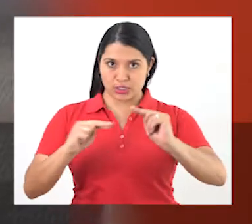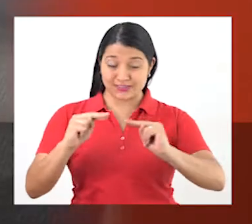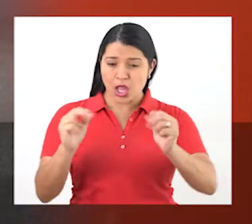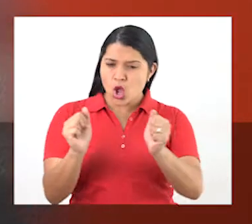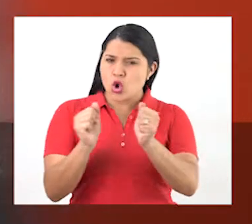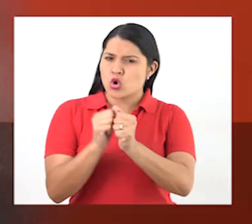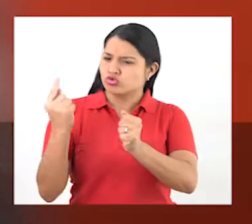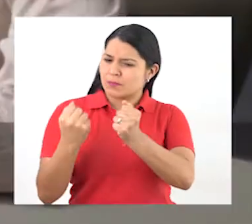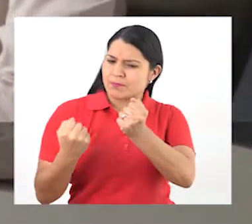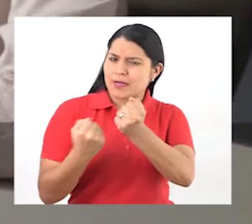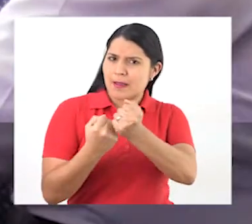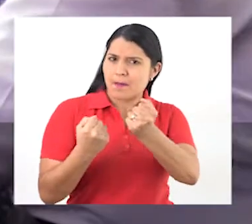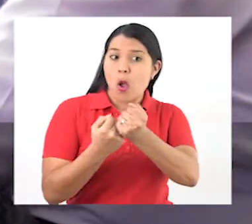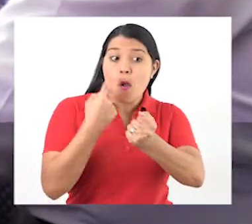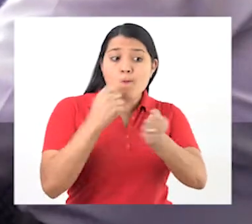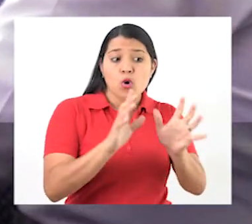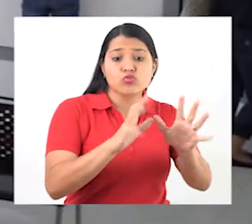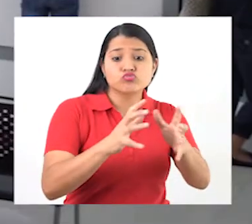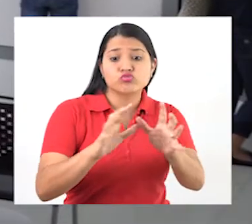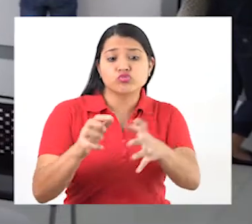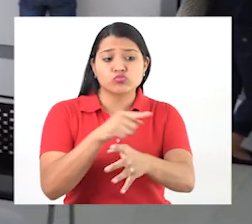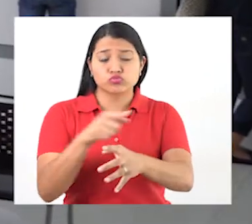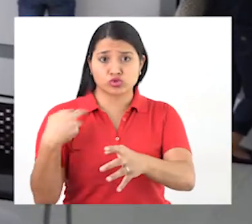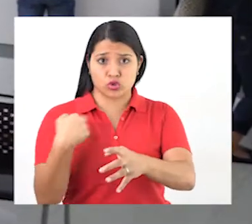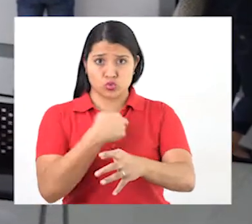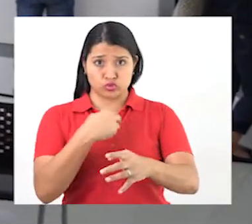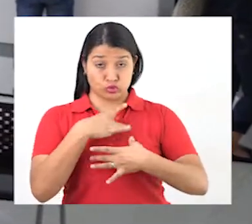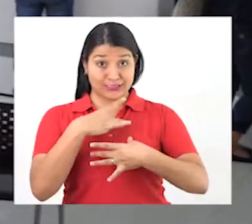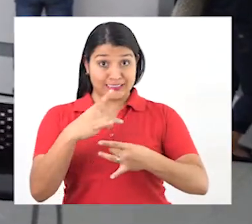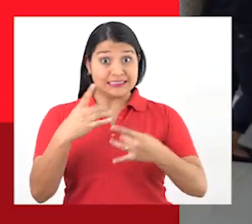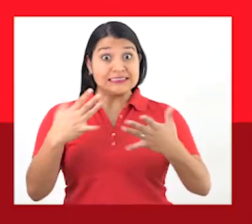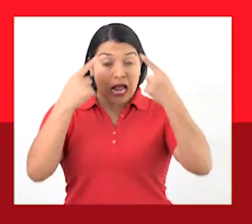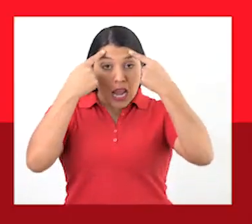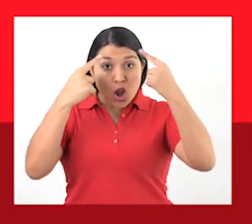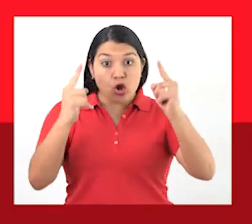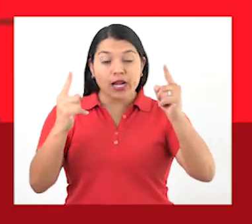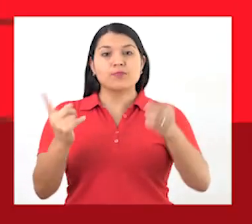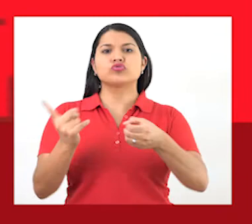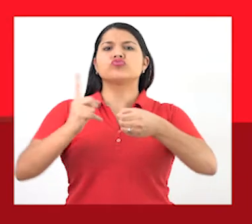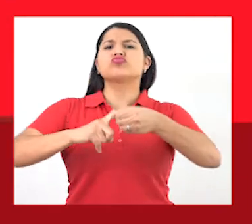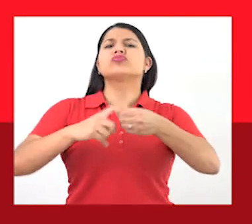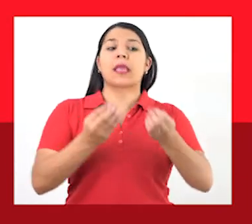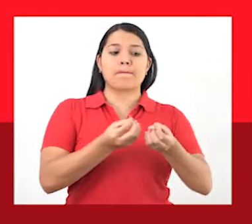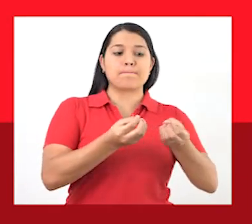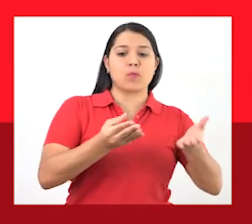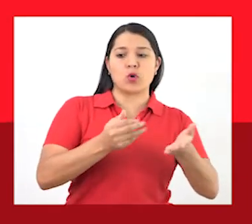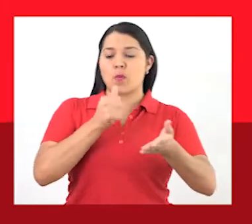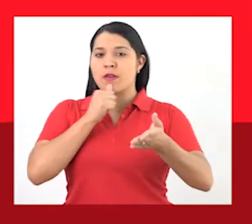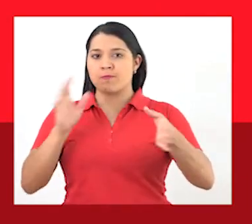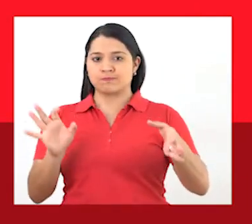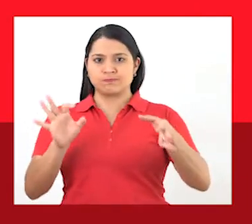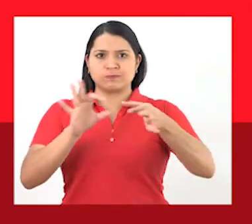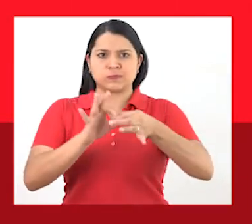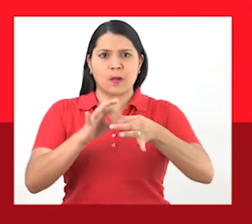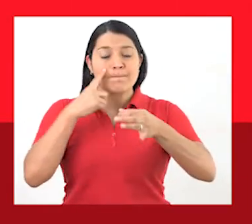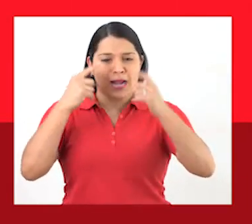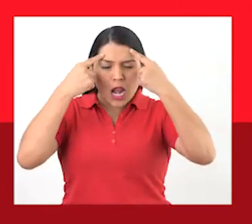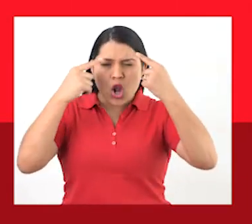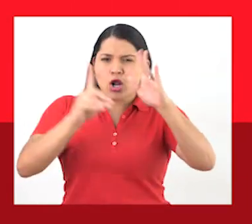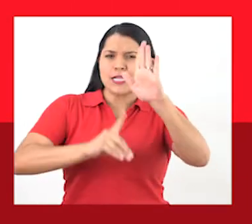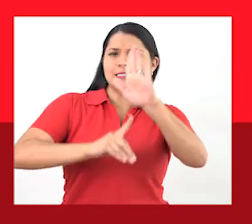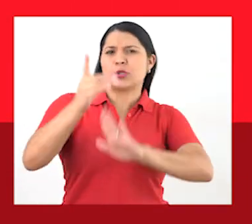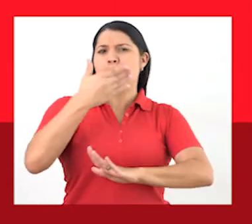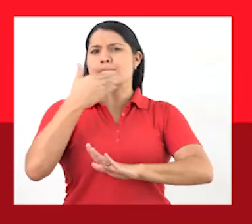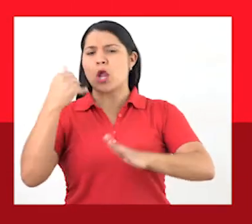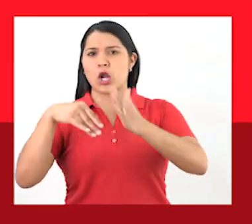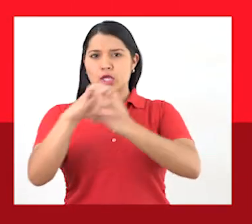Con el apoyo constante de nuestros públicos de interés, hemos logrado la Alianza Público-Privada para el desarrollo más